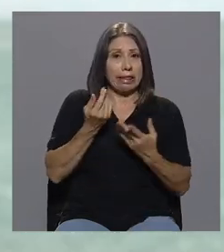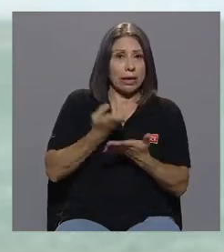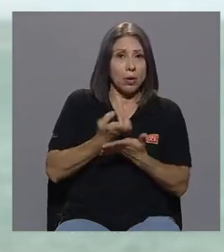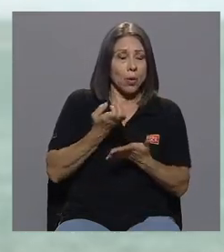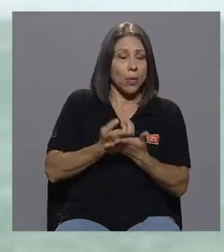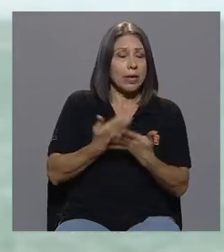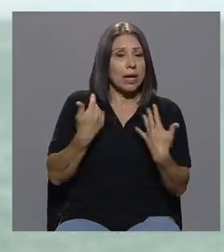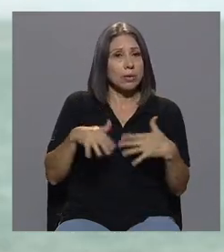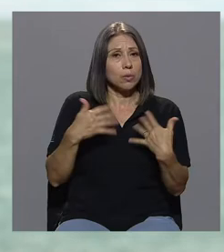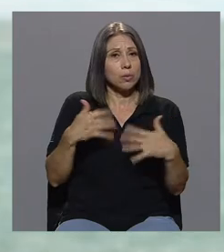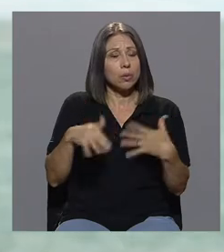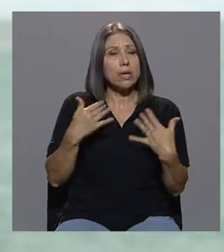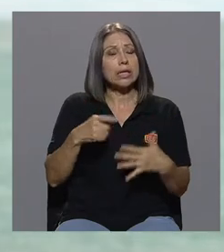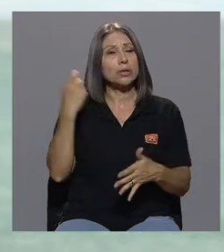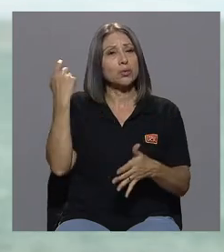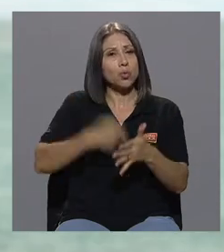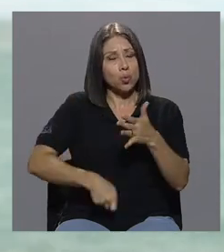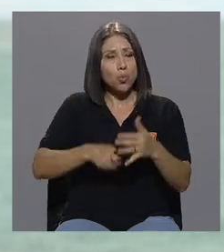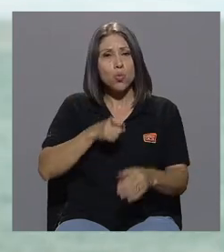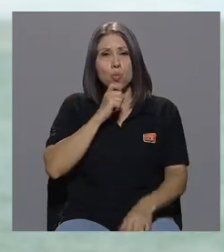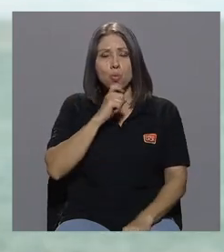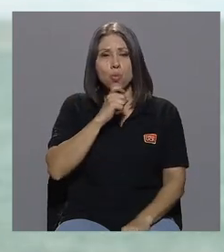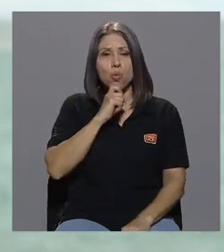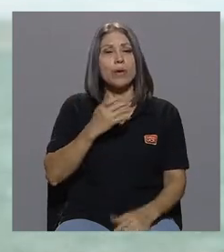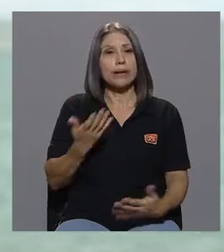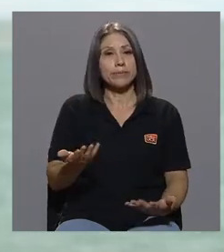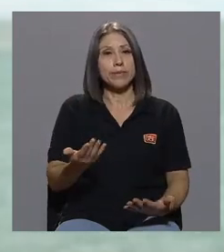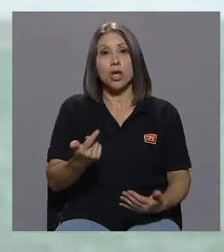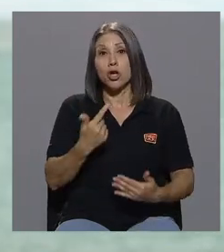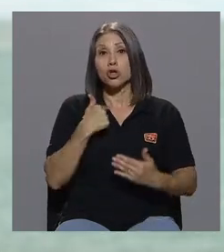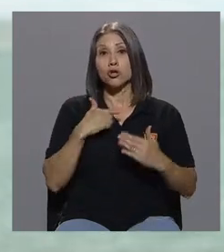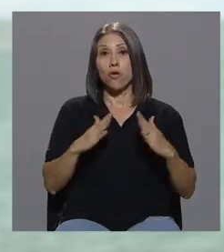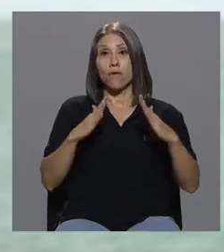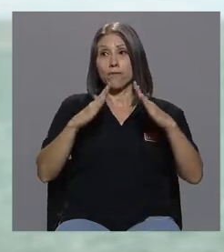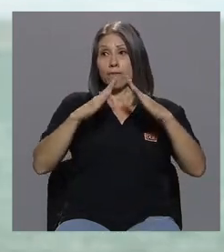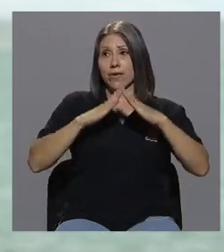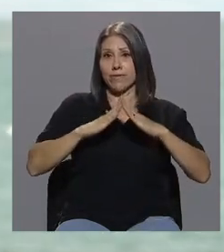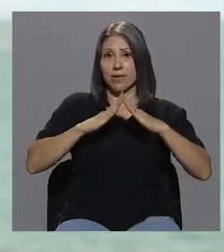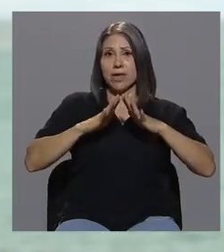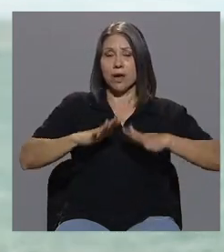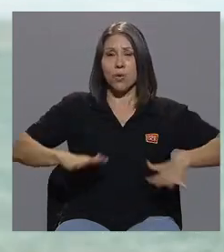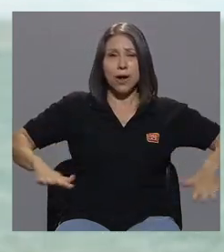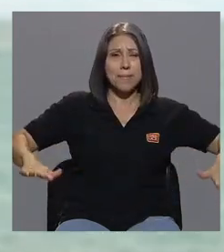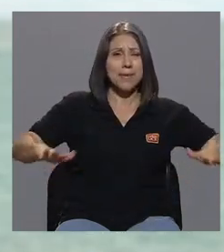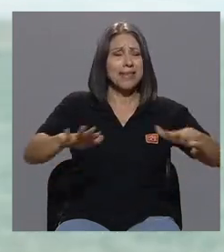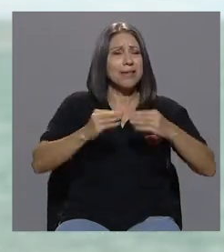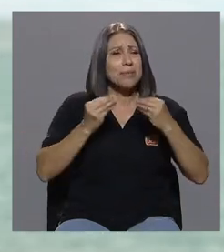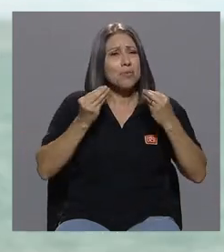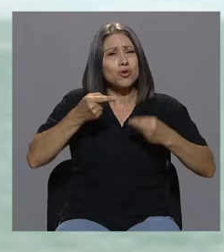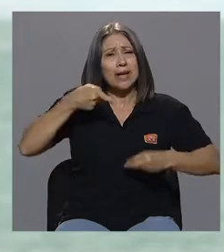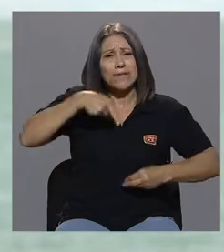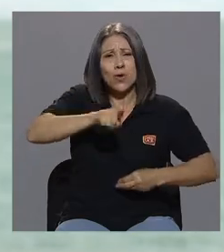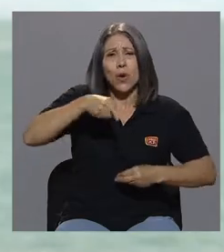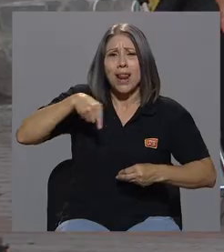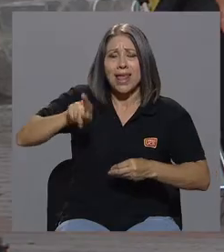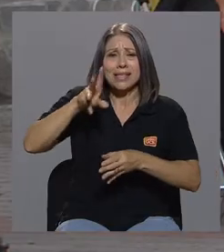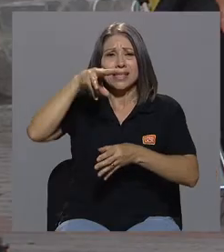duras, ¿verdad? Yo viví en un ambiente en donde había muchísima violencia intrafamiliar,